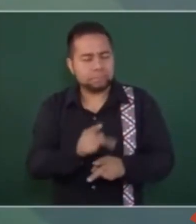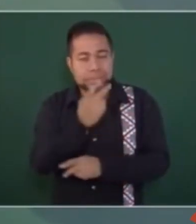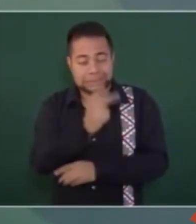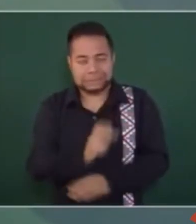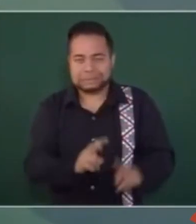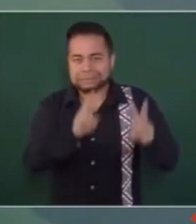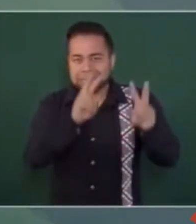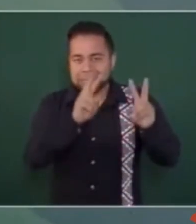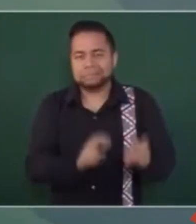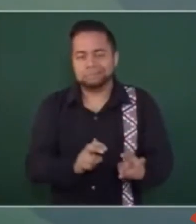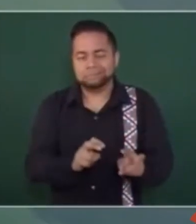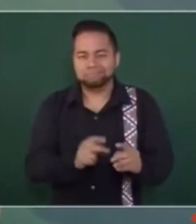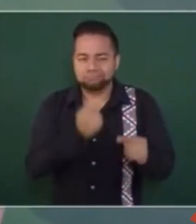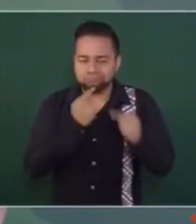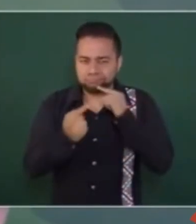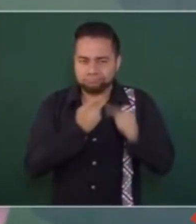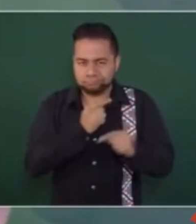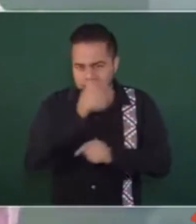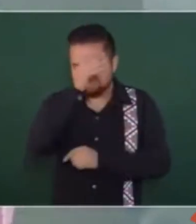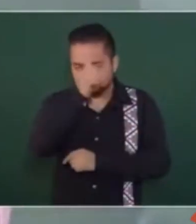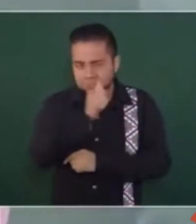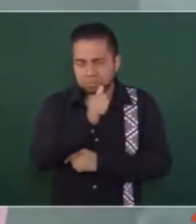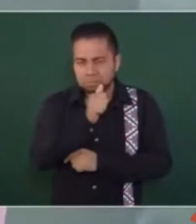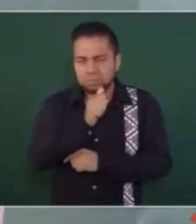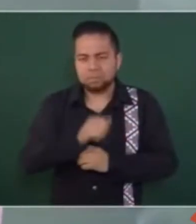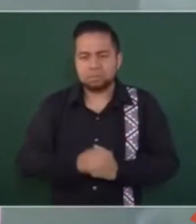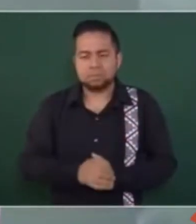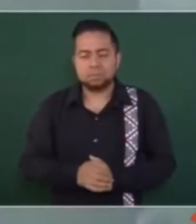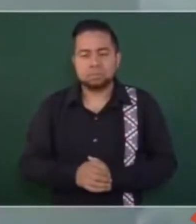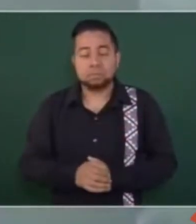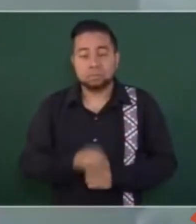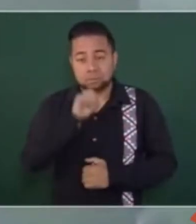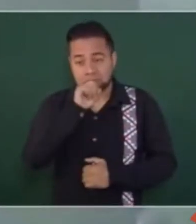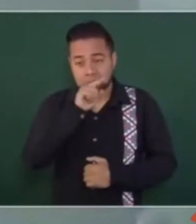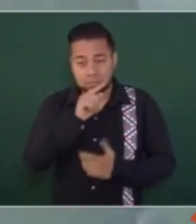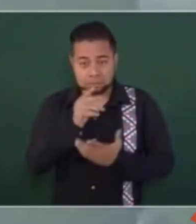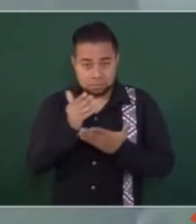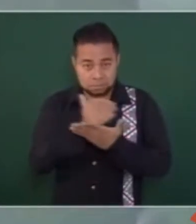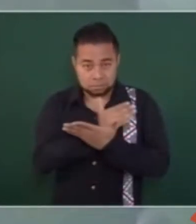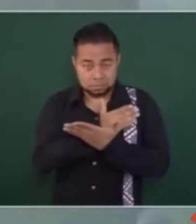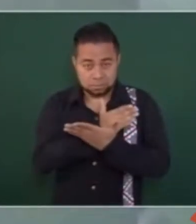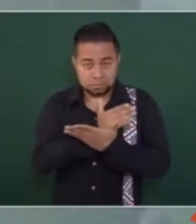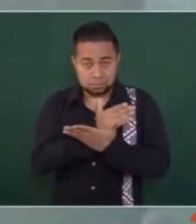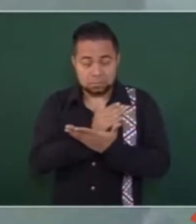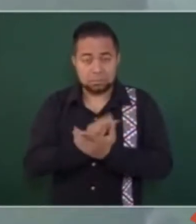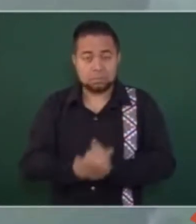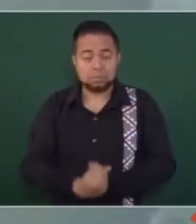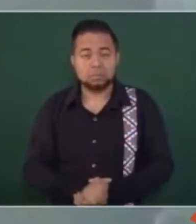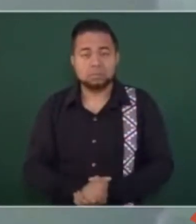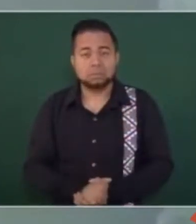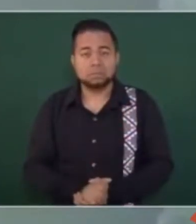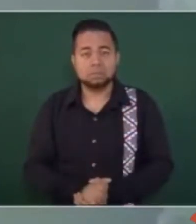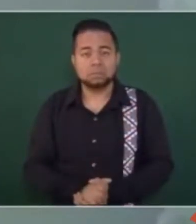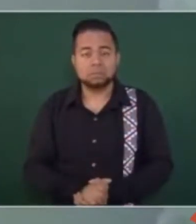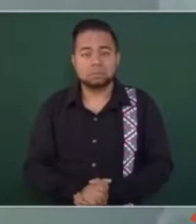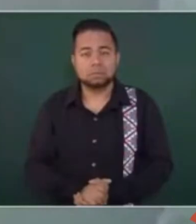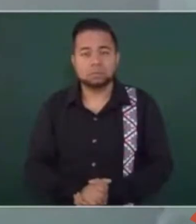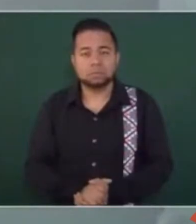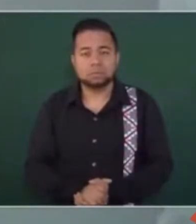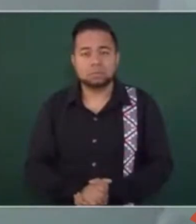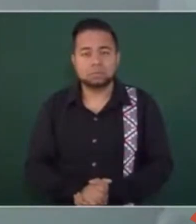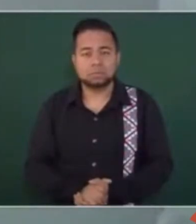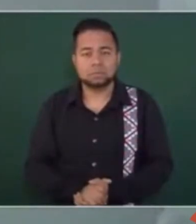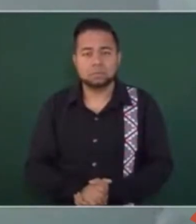el tema. Y lo otro es también